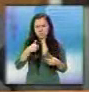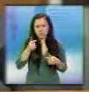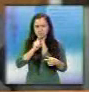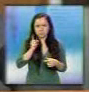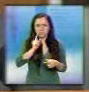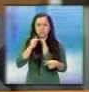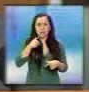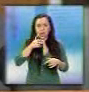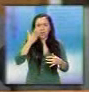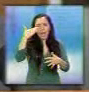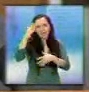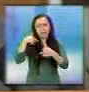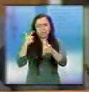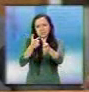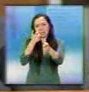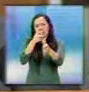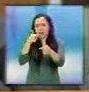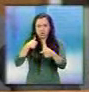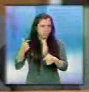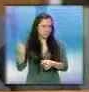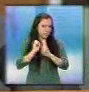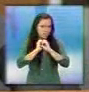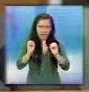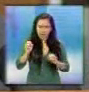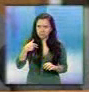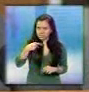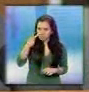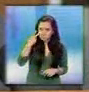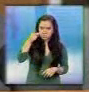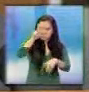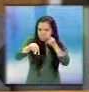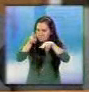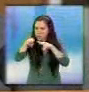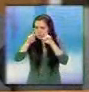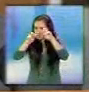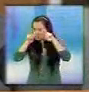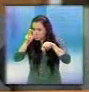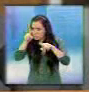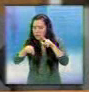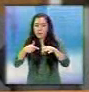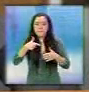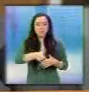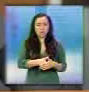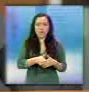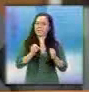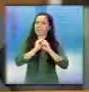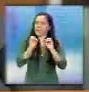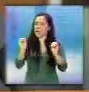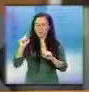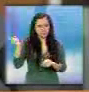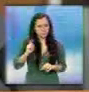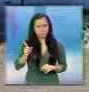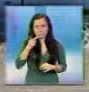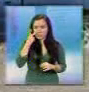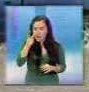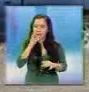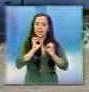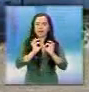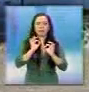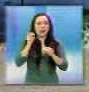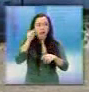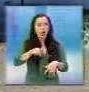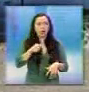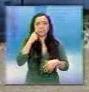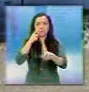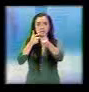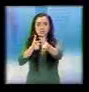de fuego, verificamos para la salida de cada uno de los contingentes, que nadie porte un arma de fuego. ¿No que no